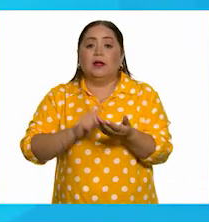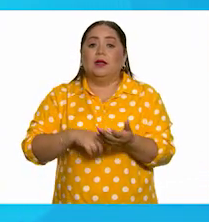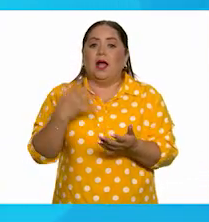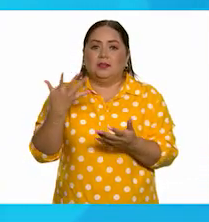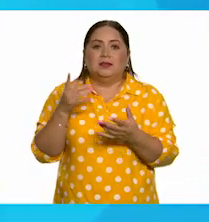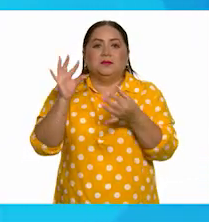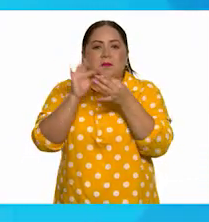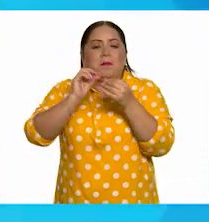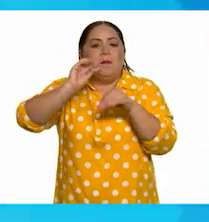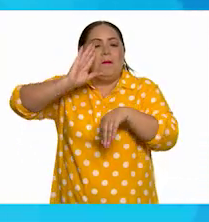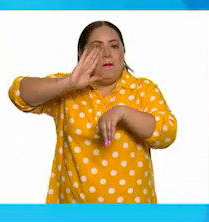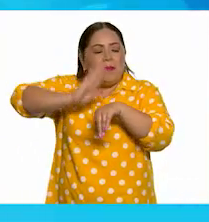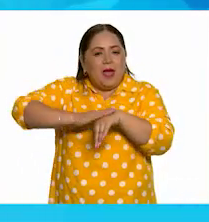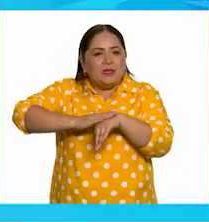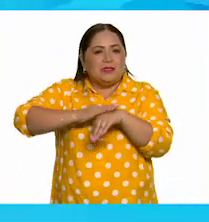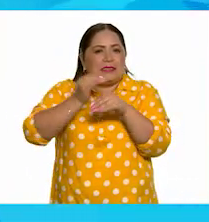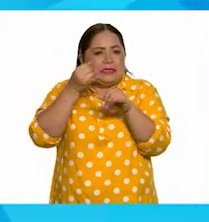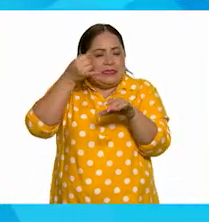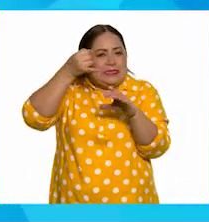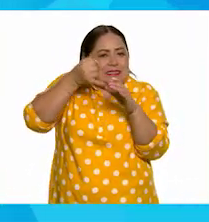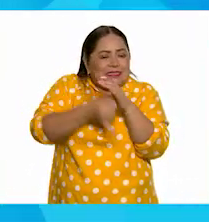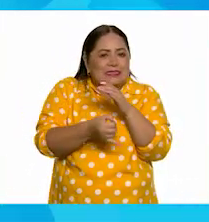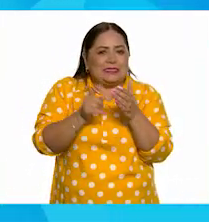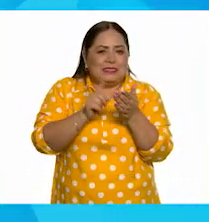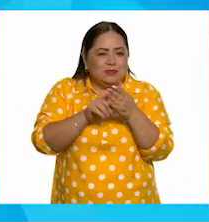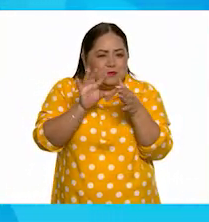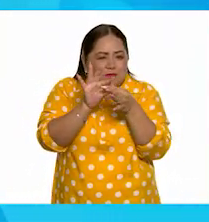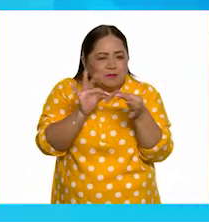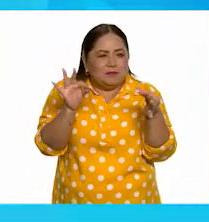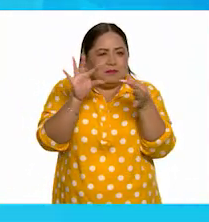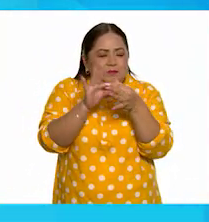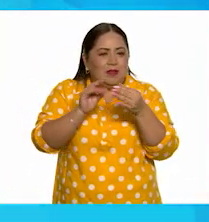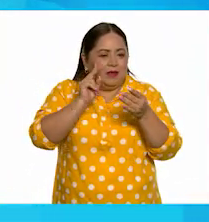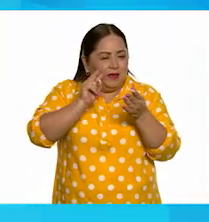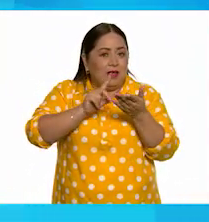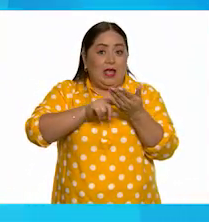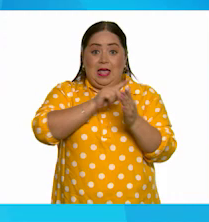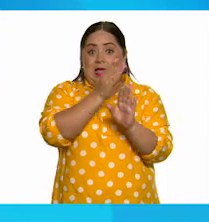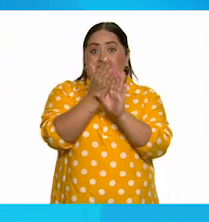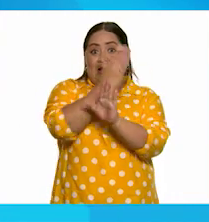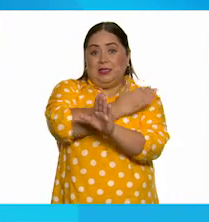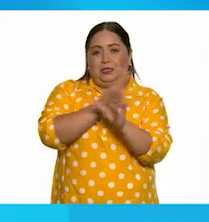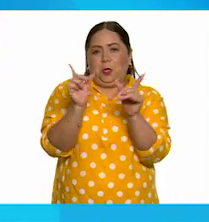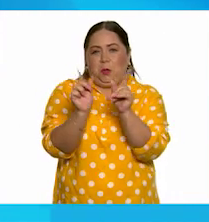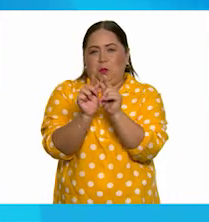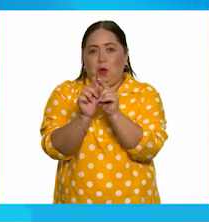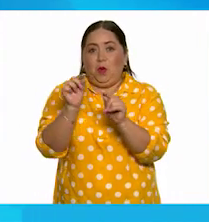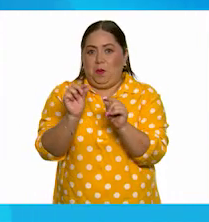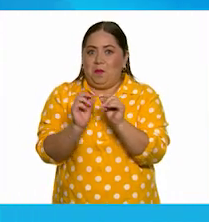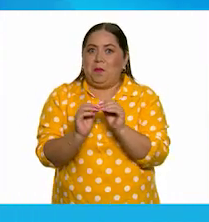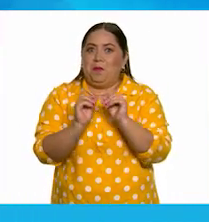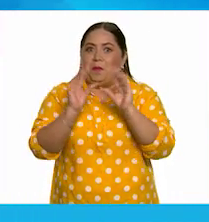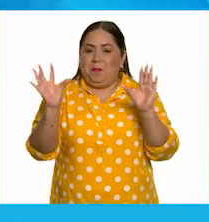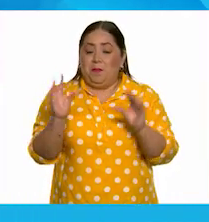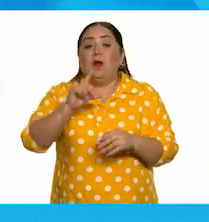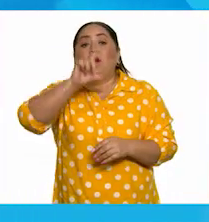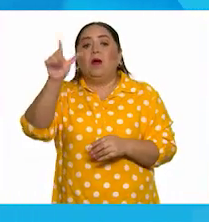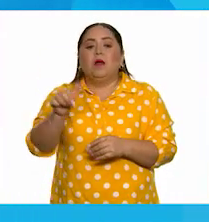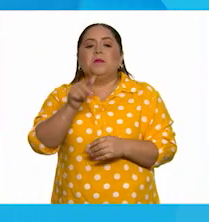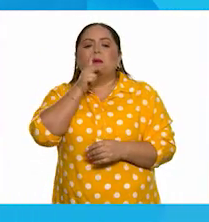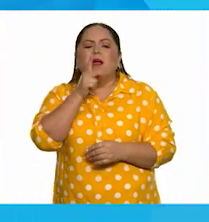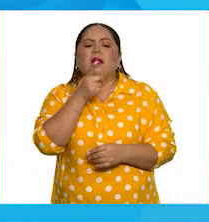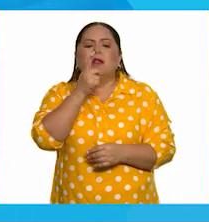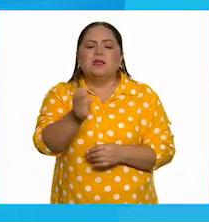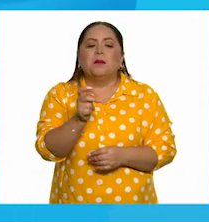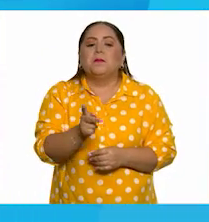una descripción detallada. Más detallada, sí. Físicamente de cuando era bebé. Ajá. La primera palabra que